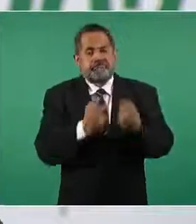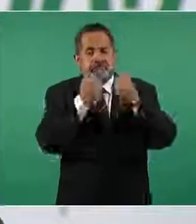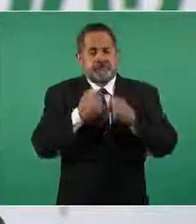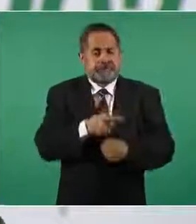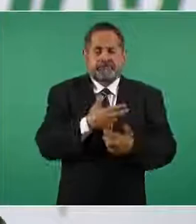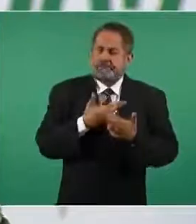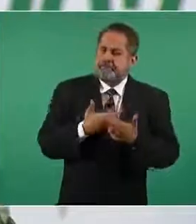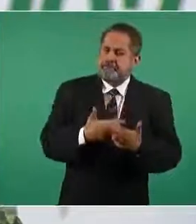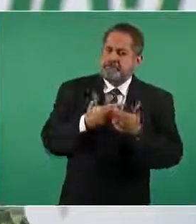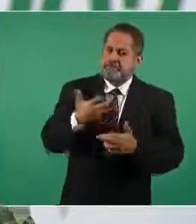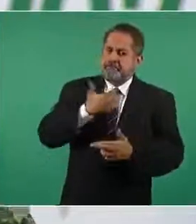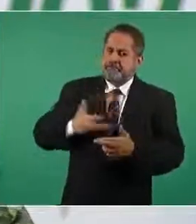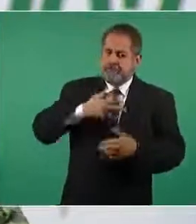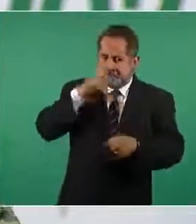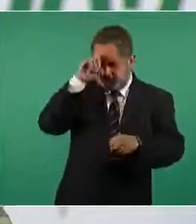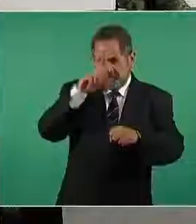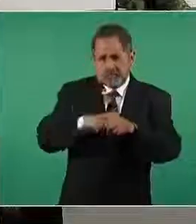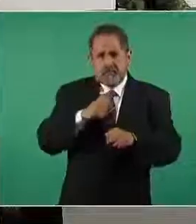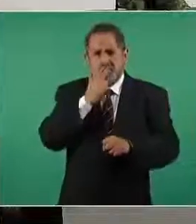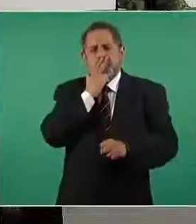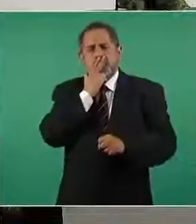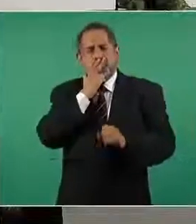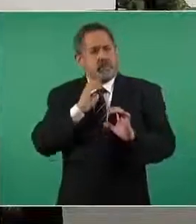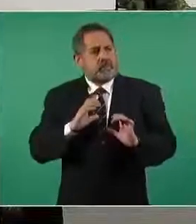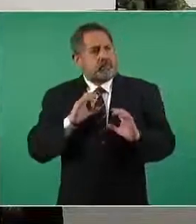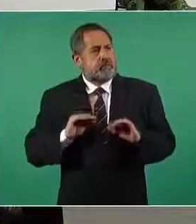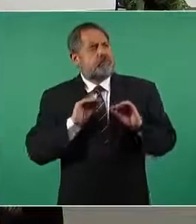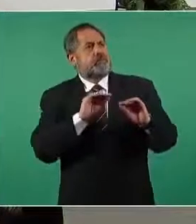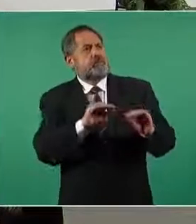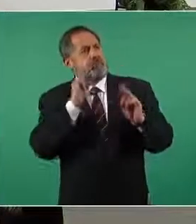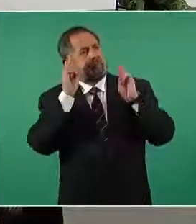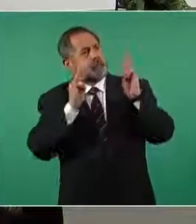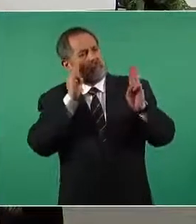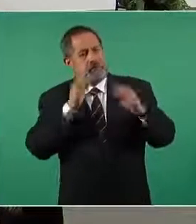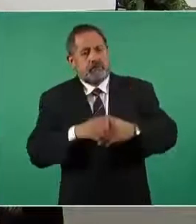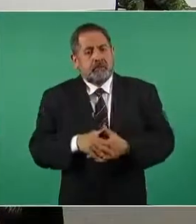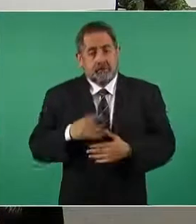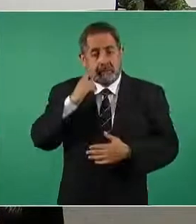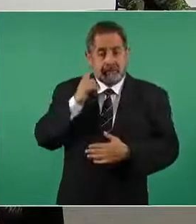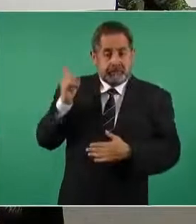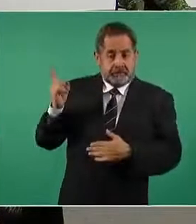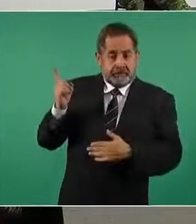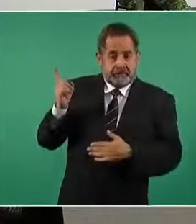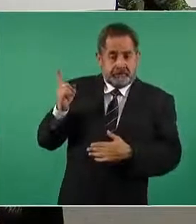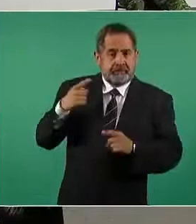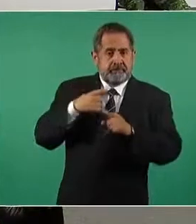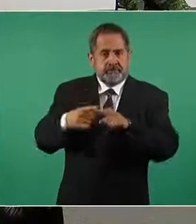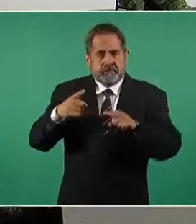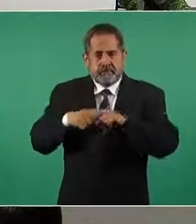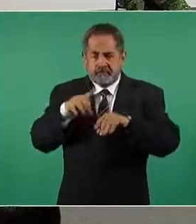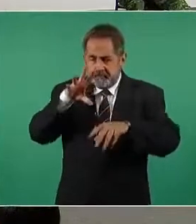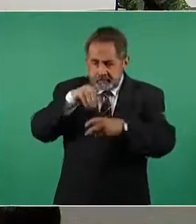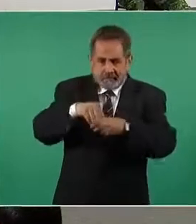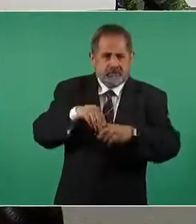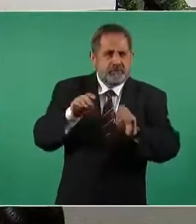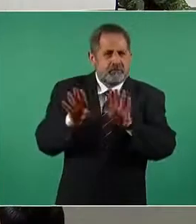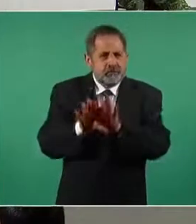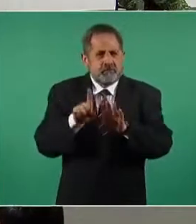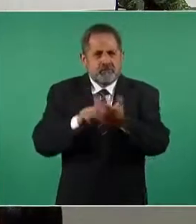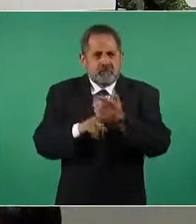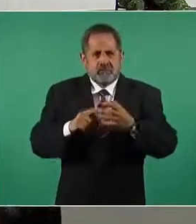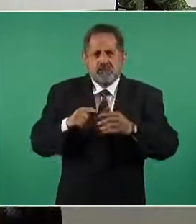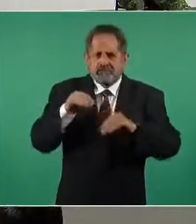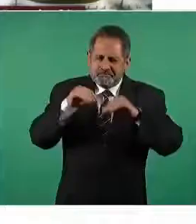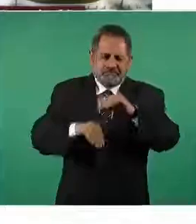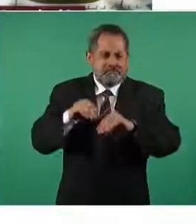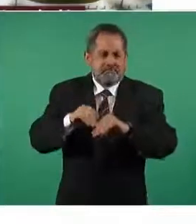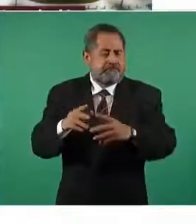cultural para el pueblo de México y bueno ahí podemos ver la construcción de los campos fotovoltaicos porque el compromiso conforme al